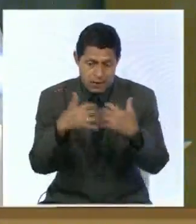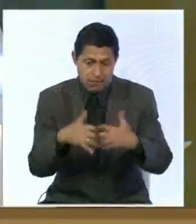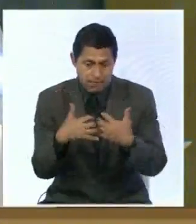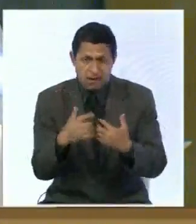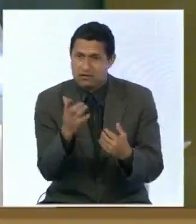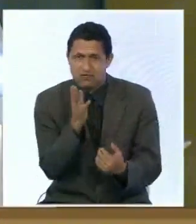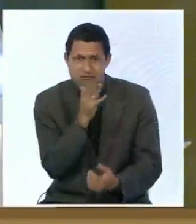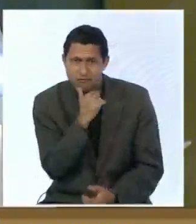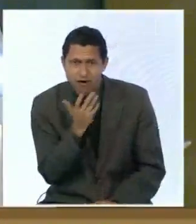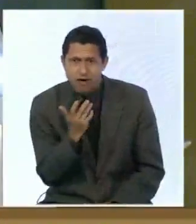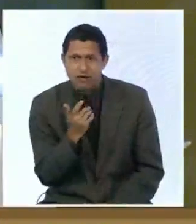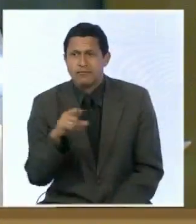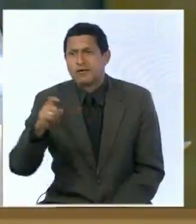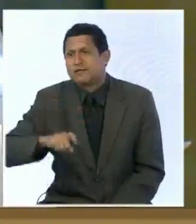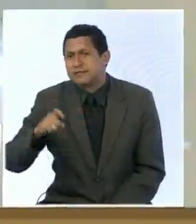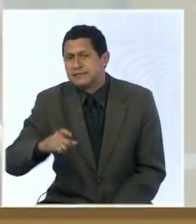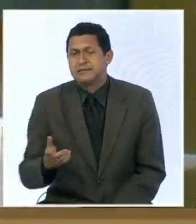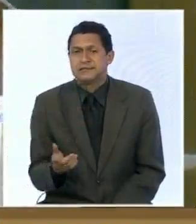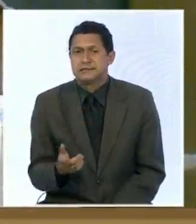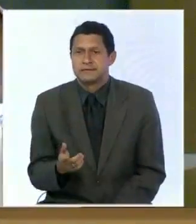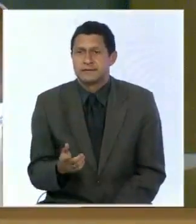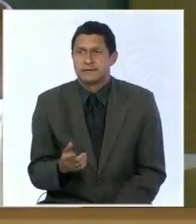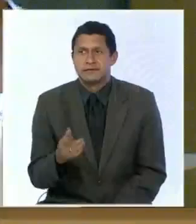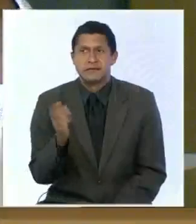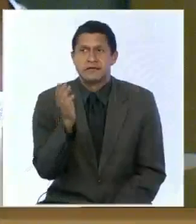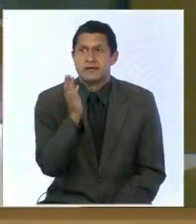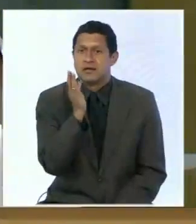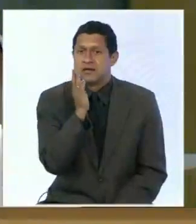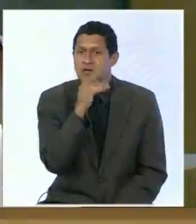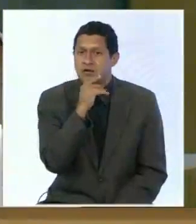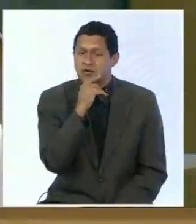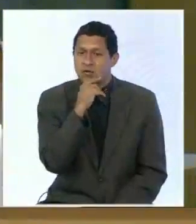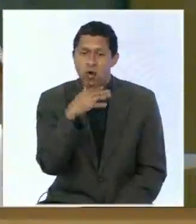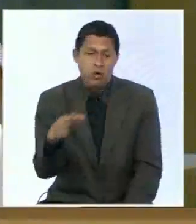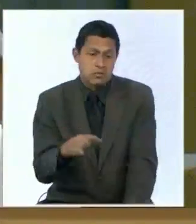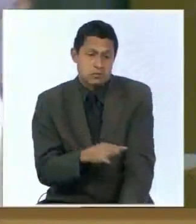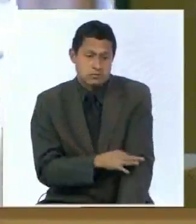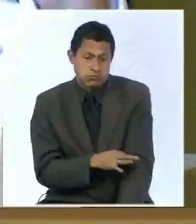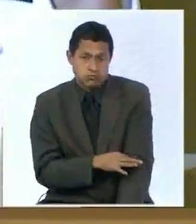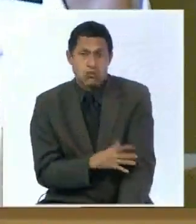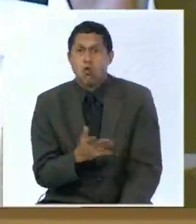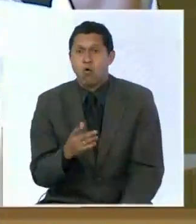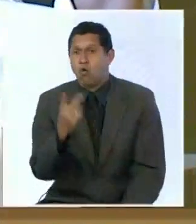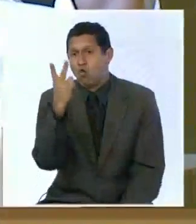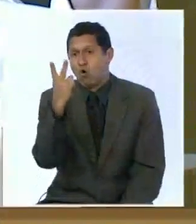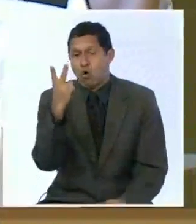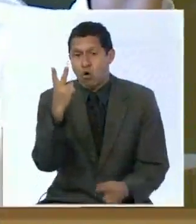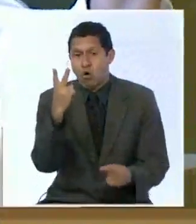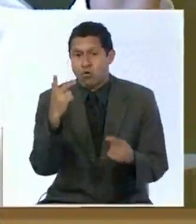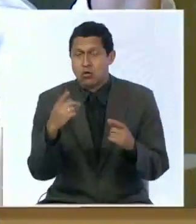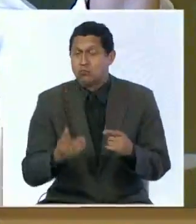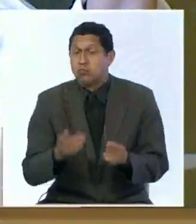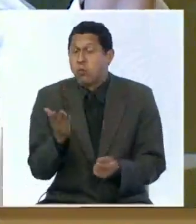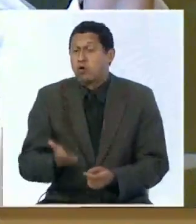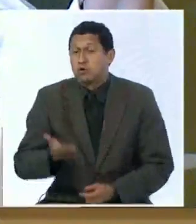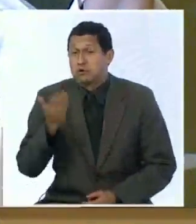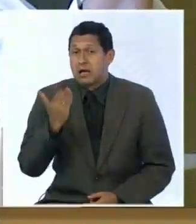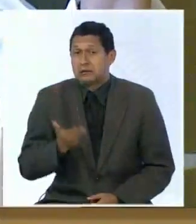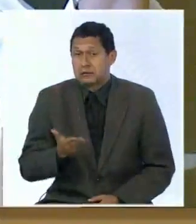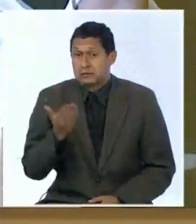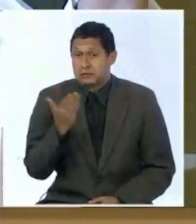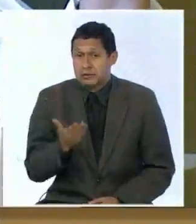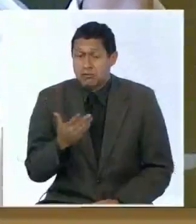necesarias o los insumos necesarios la ausencia de timoglobulina y solumedrol dos componentes súper importantes